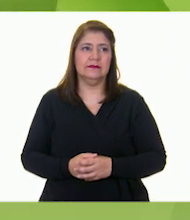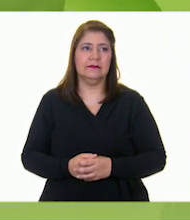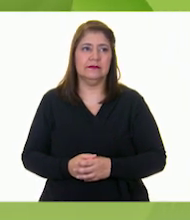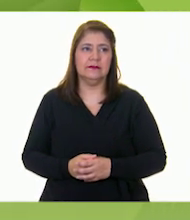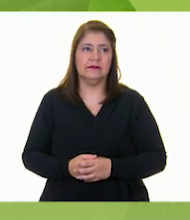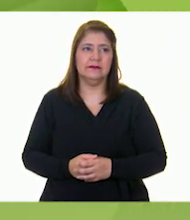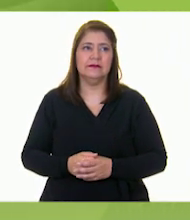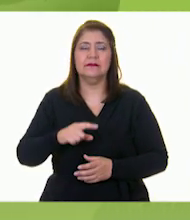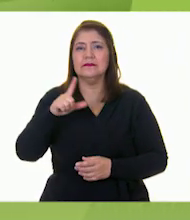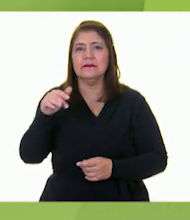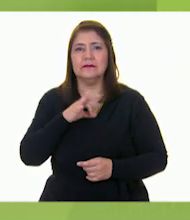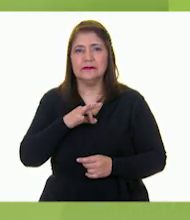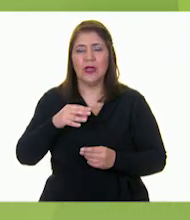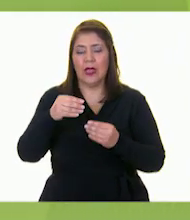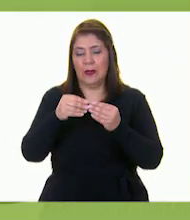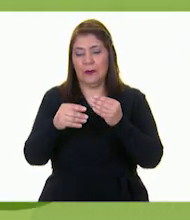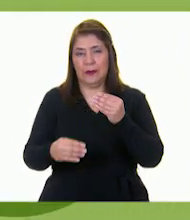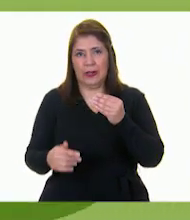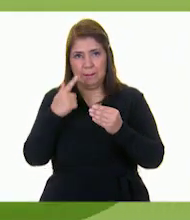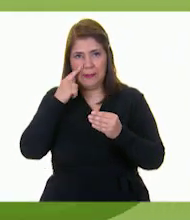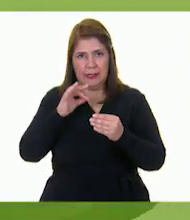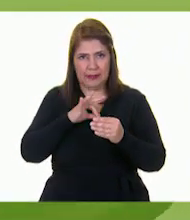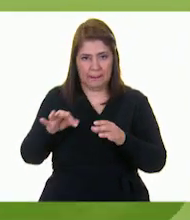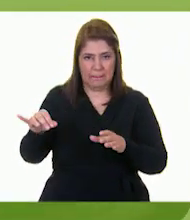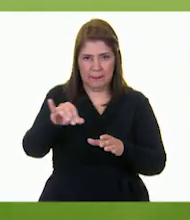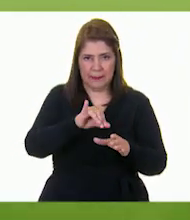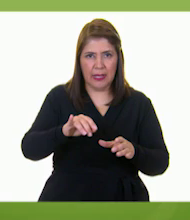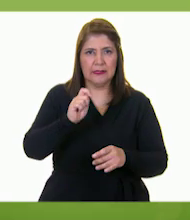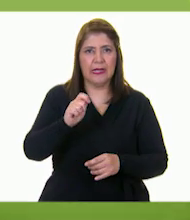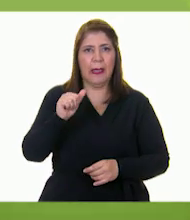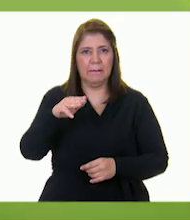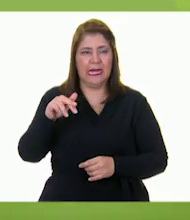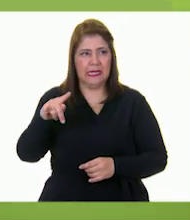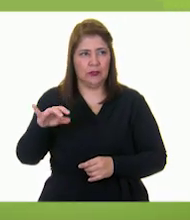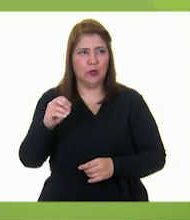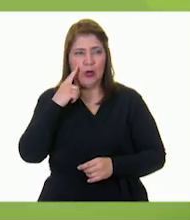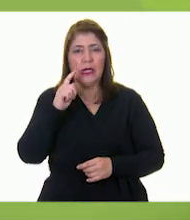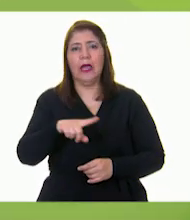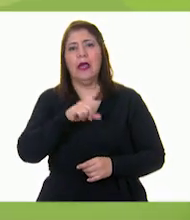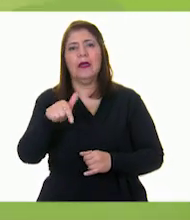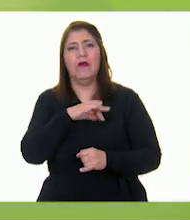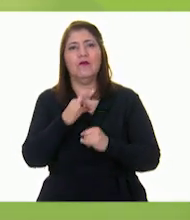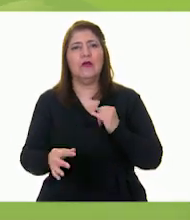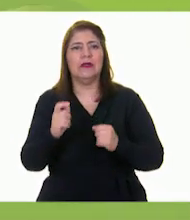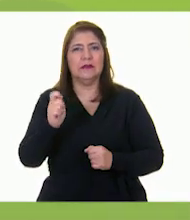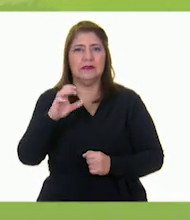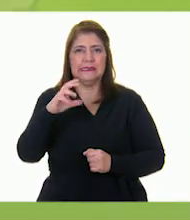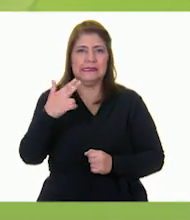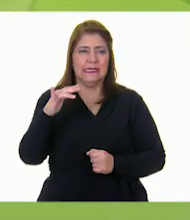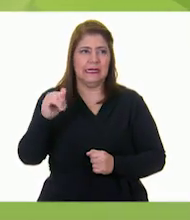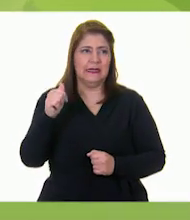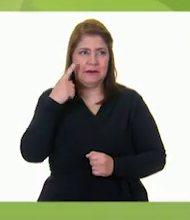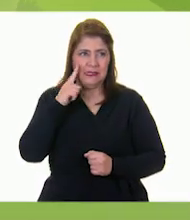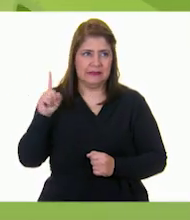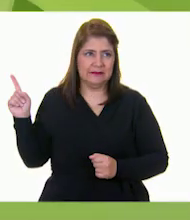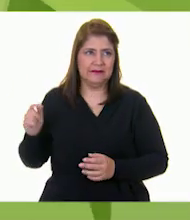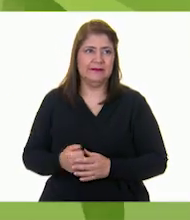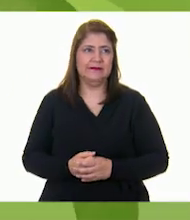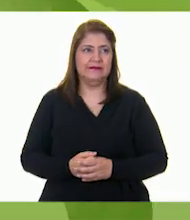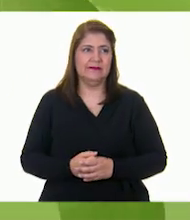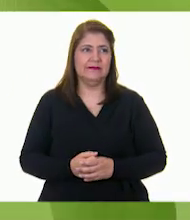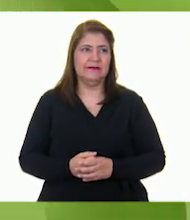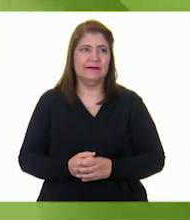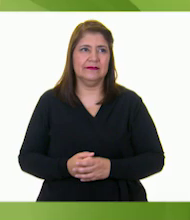y después el amaranto y al final la chila que nos ayuda a reducir el puerto de oliva.